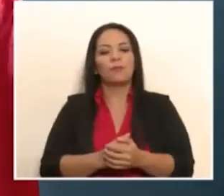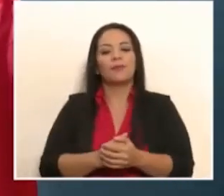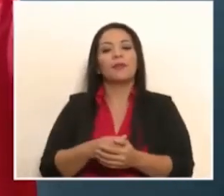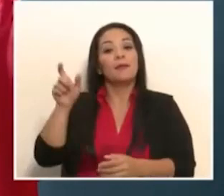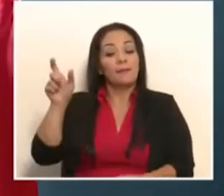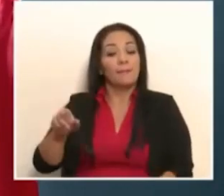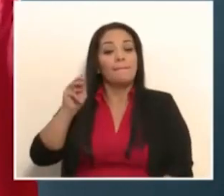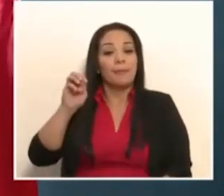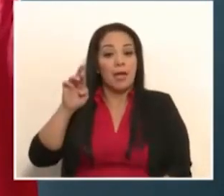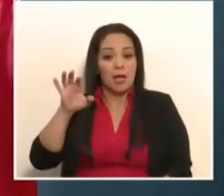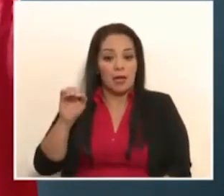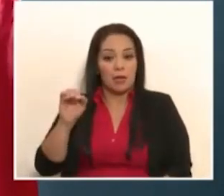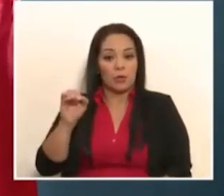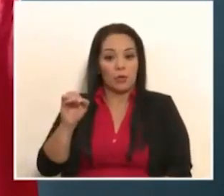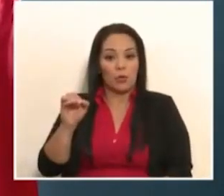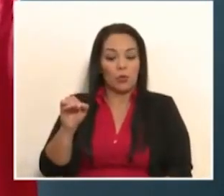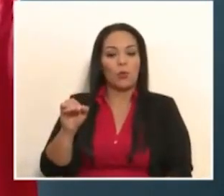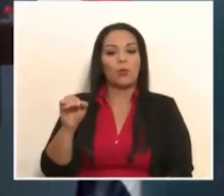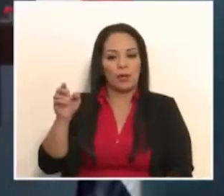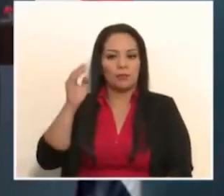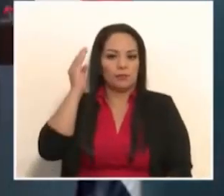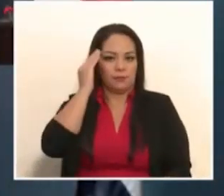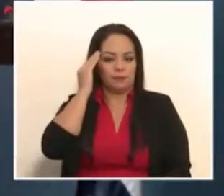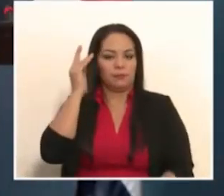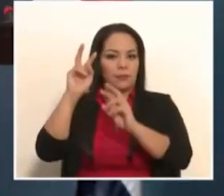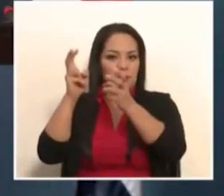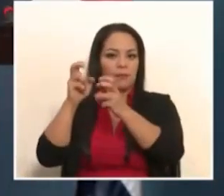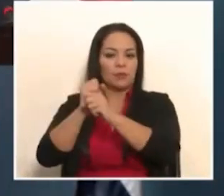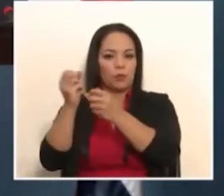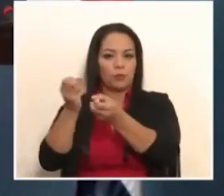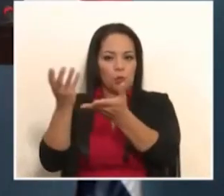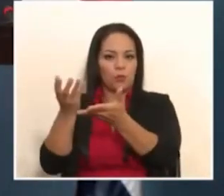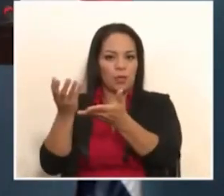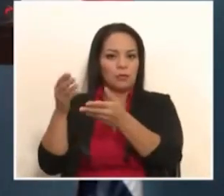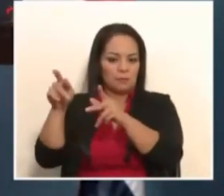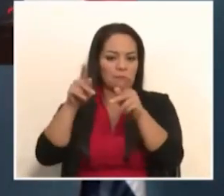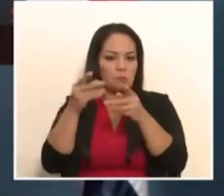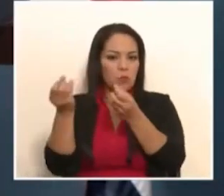es conocido en el ámbito de la seguridad pública.